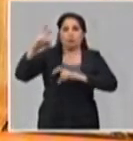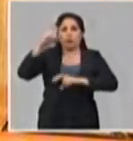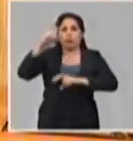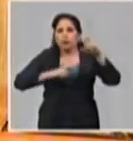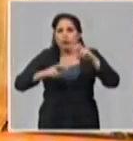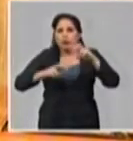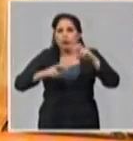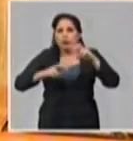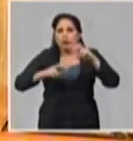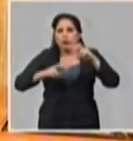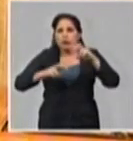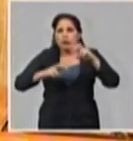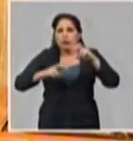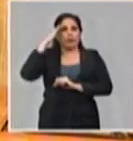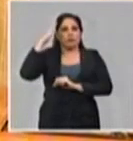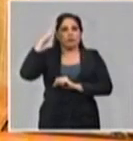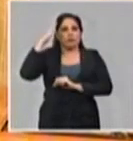estado